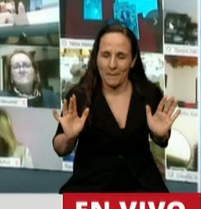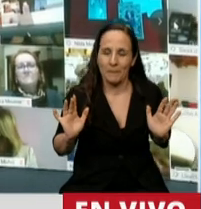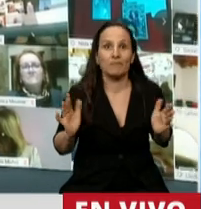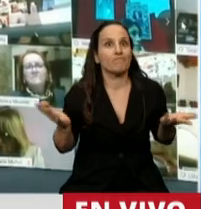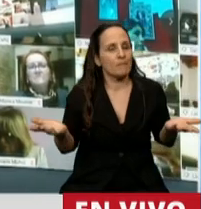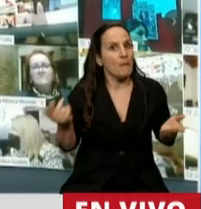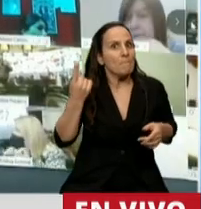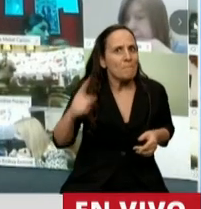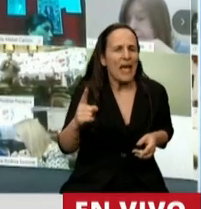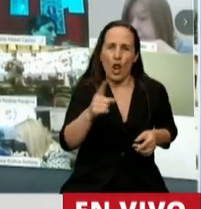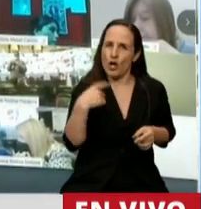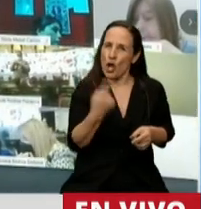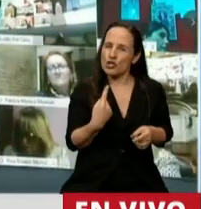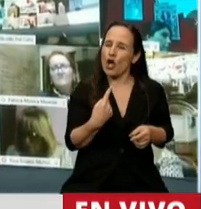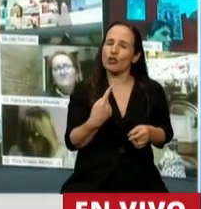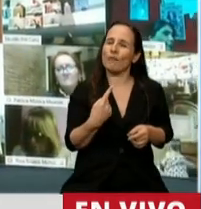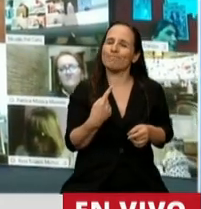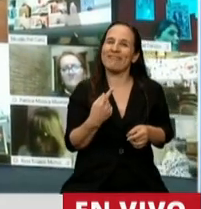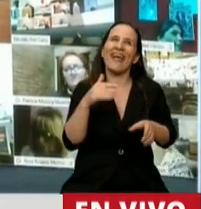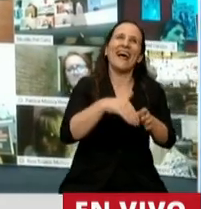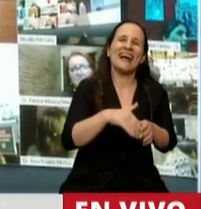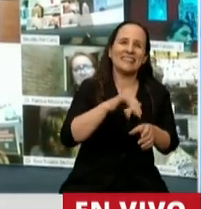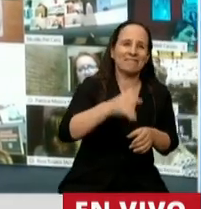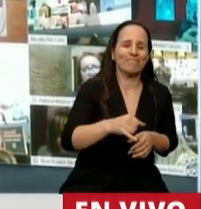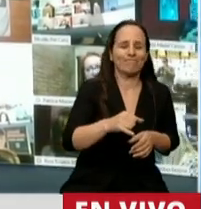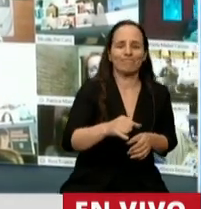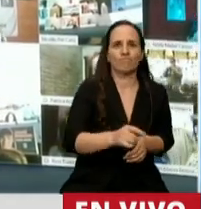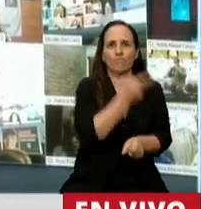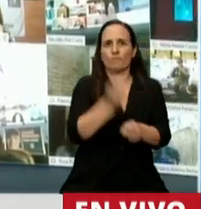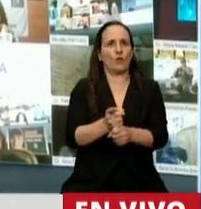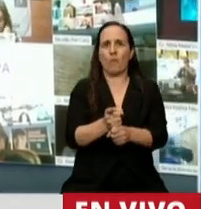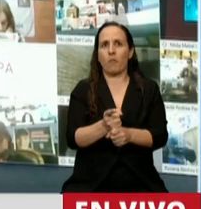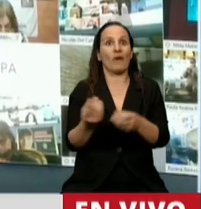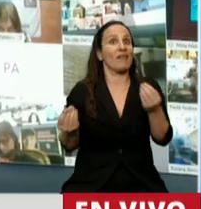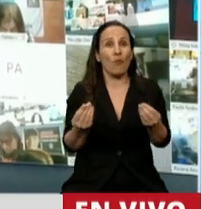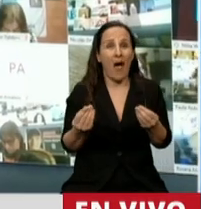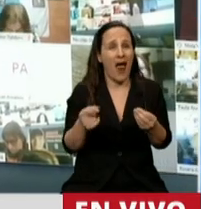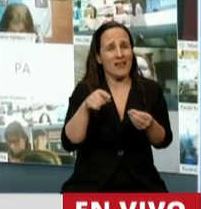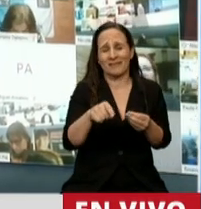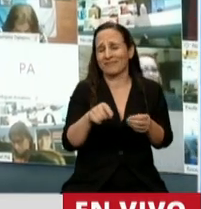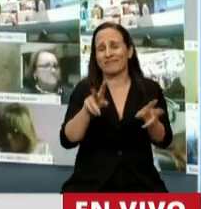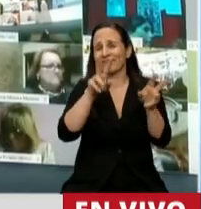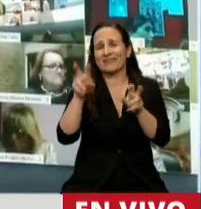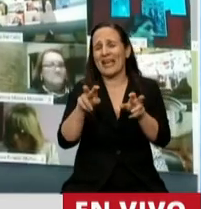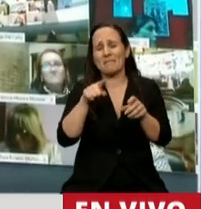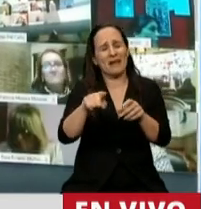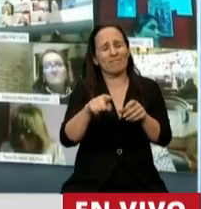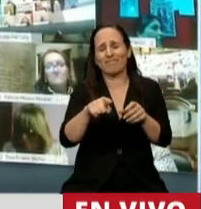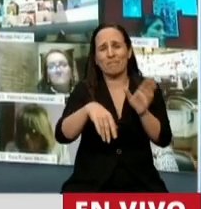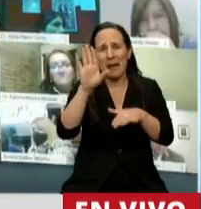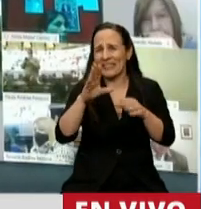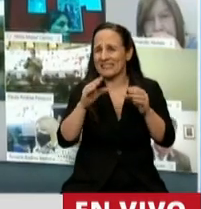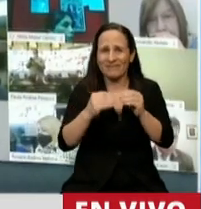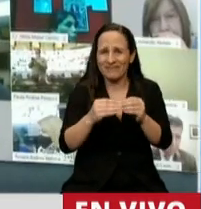presidente, no podemos acompañar, y creo que es el motivo de discusión, es este traje a medida que está